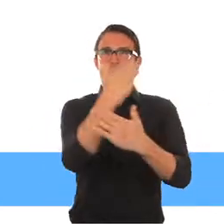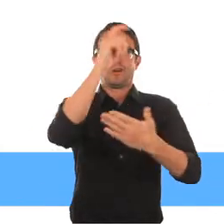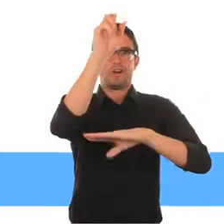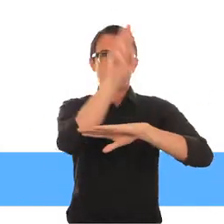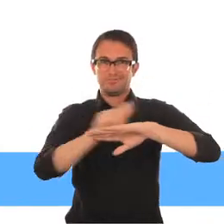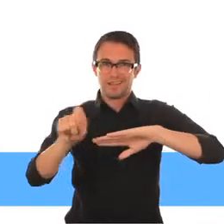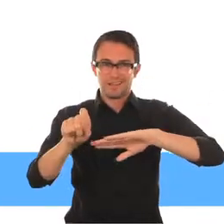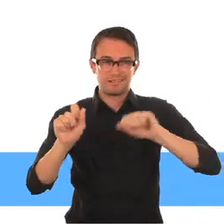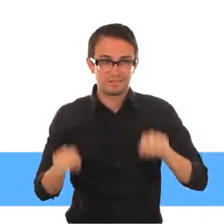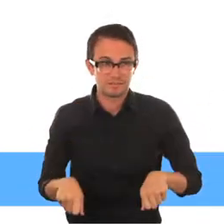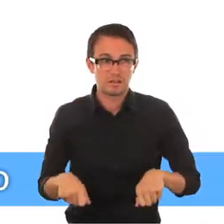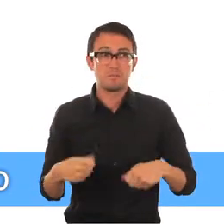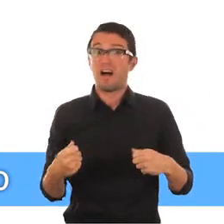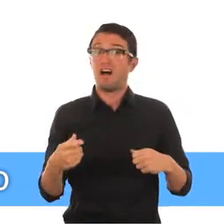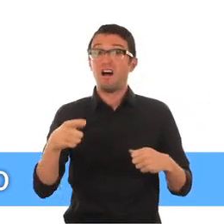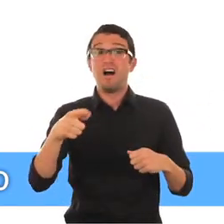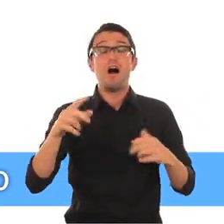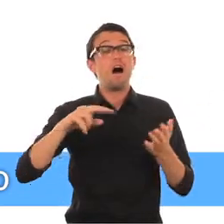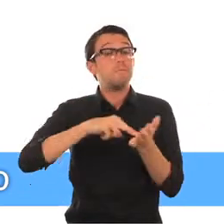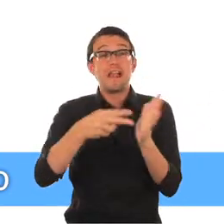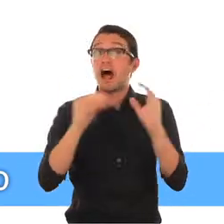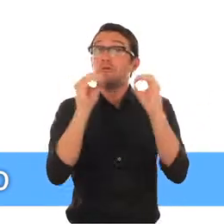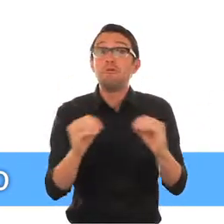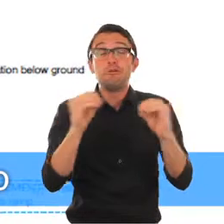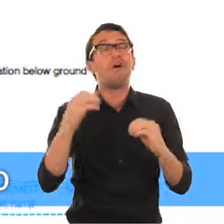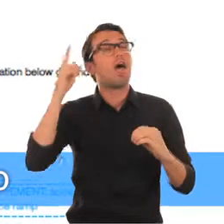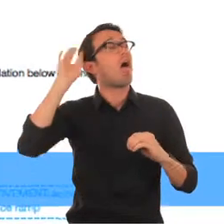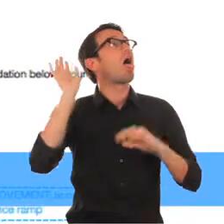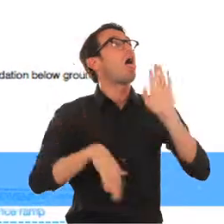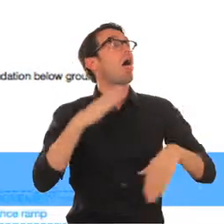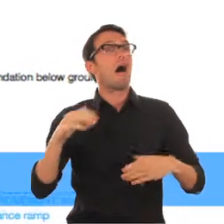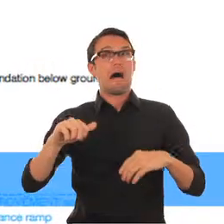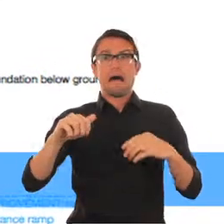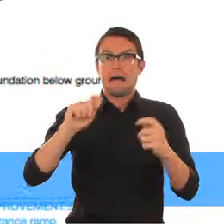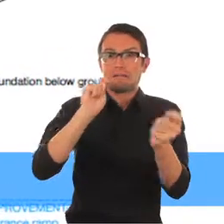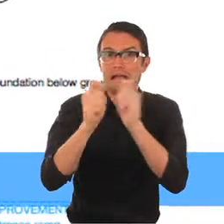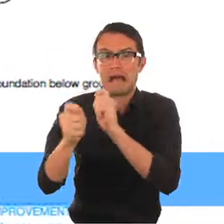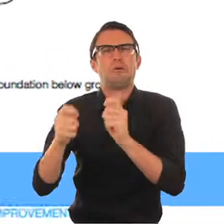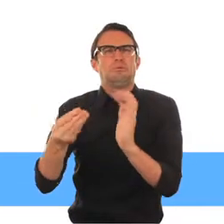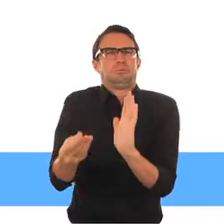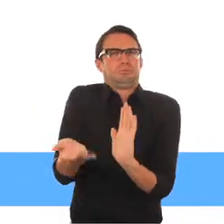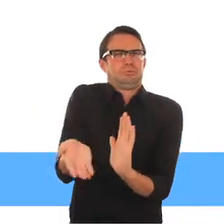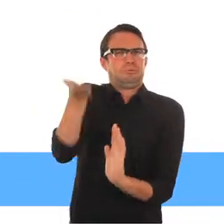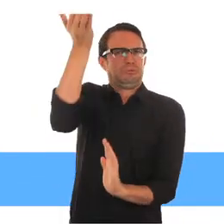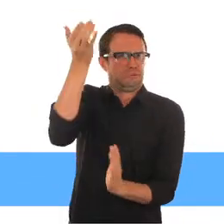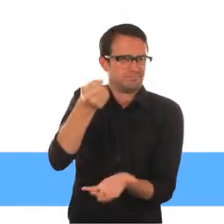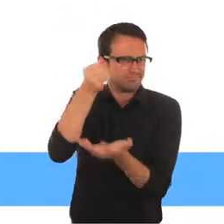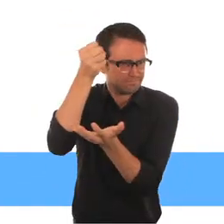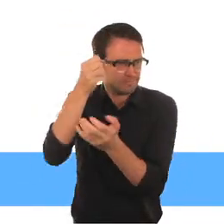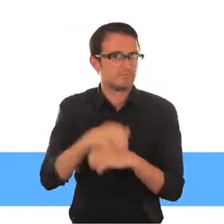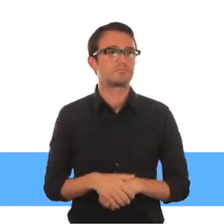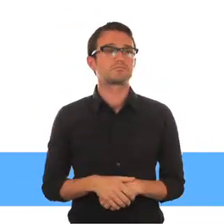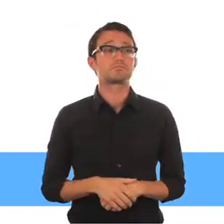embargo, si no se planifica por adelantado el costo resultará mucho más alto más adelante La accesibilidad y el diseño universal no